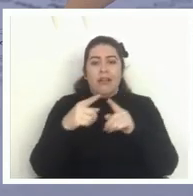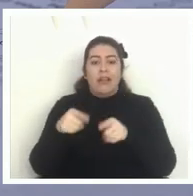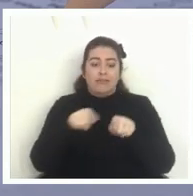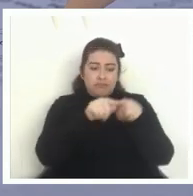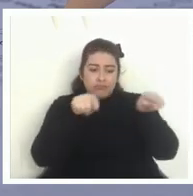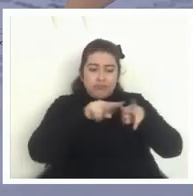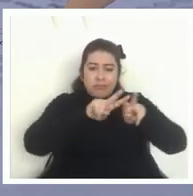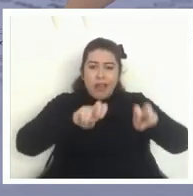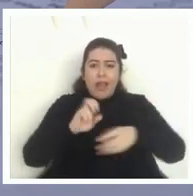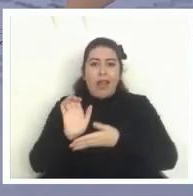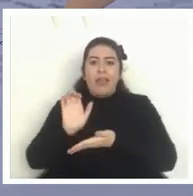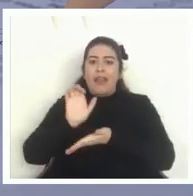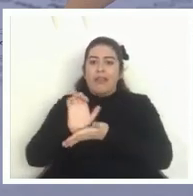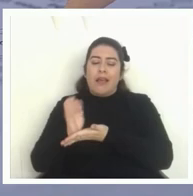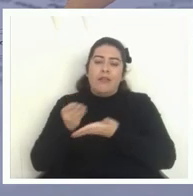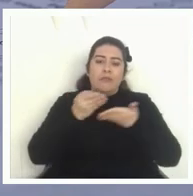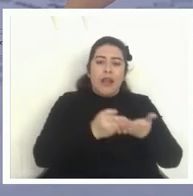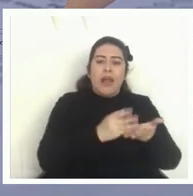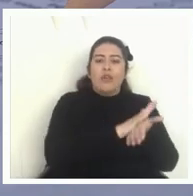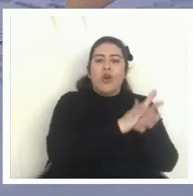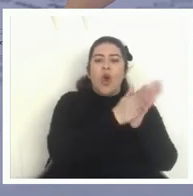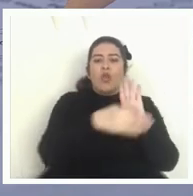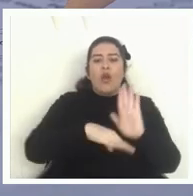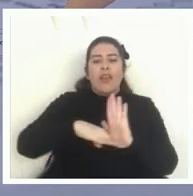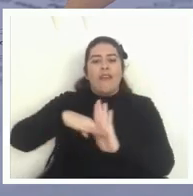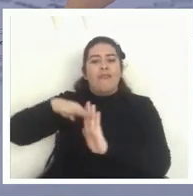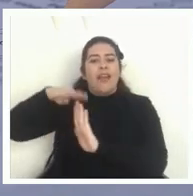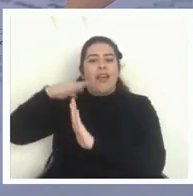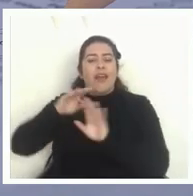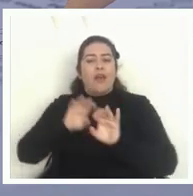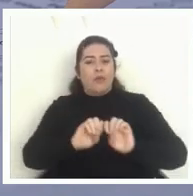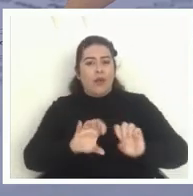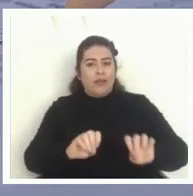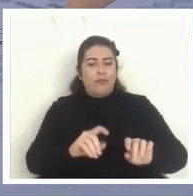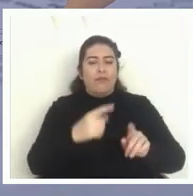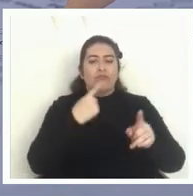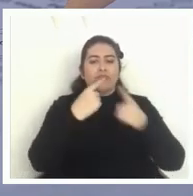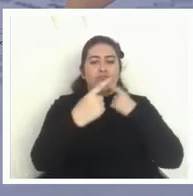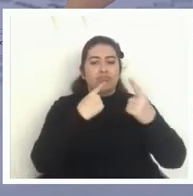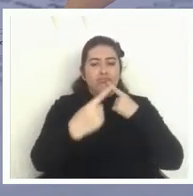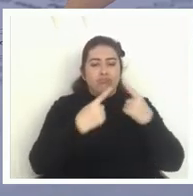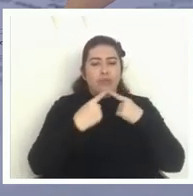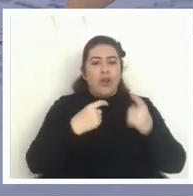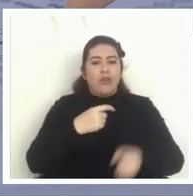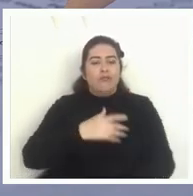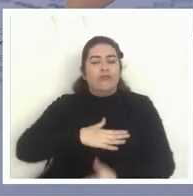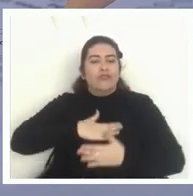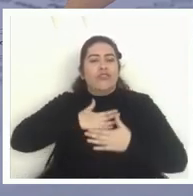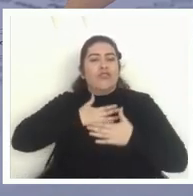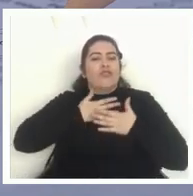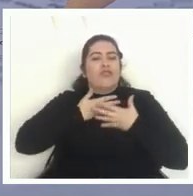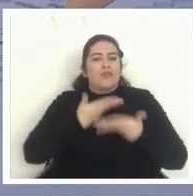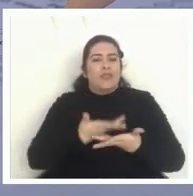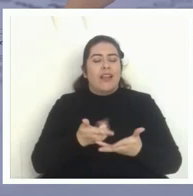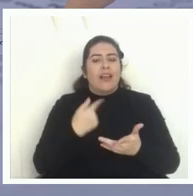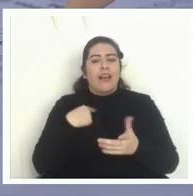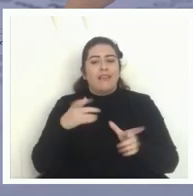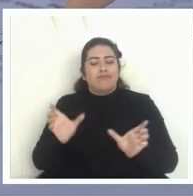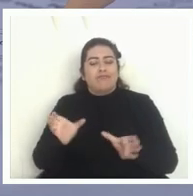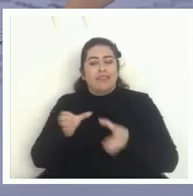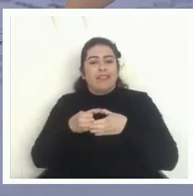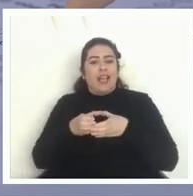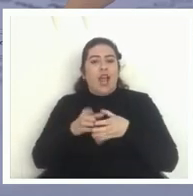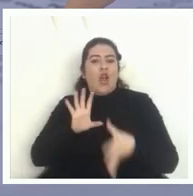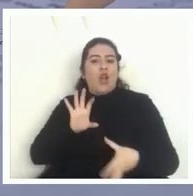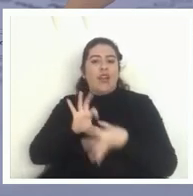los niveles educativos prácticamente junto con un cuestionario socioemocional la agencia conecta que es una iniciativa de creación